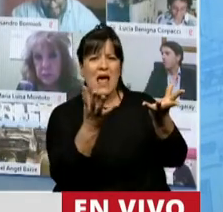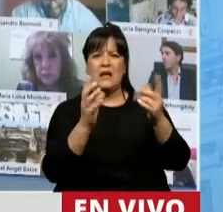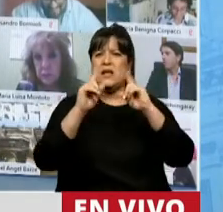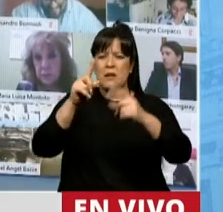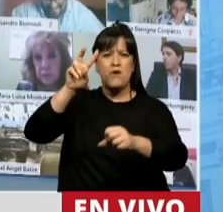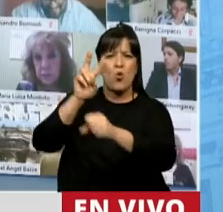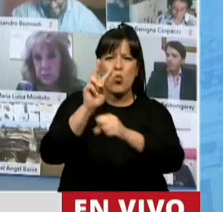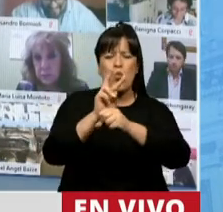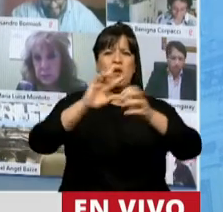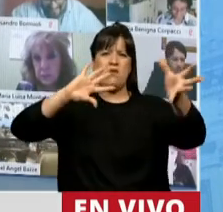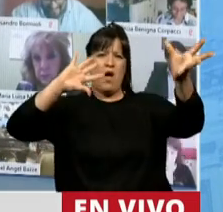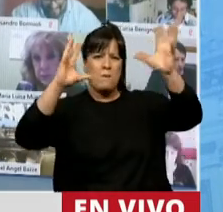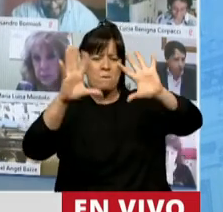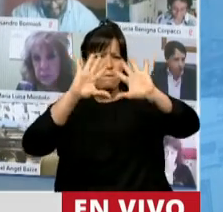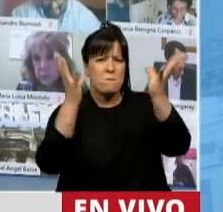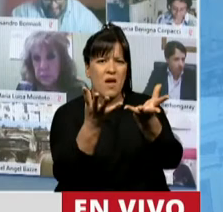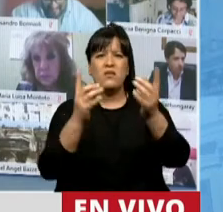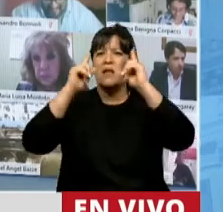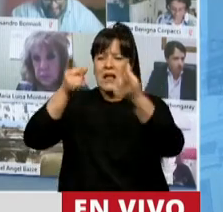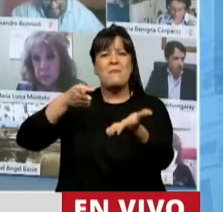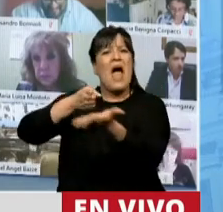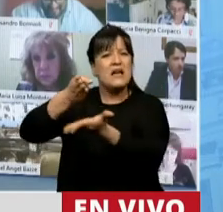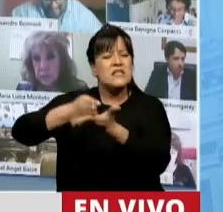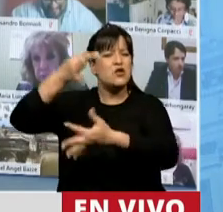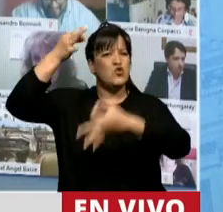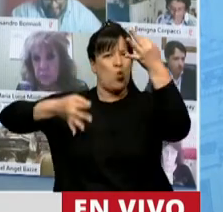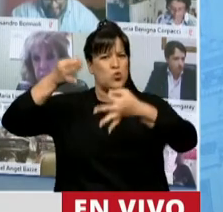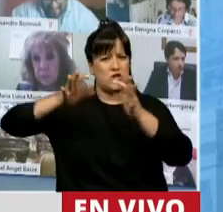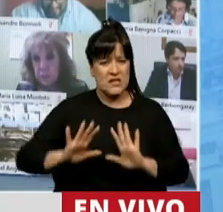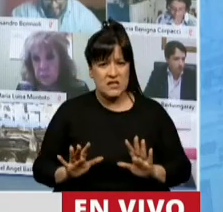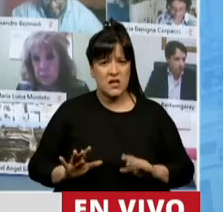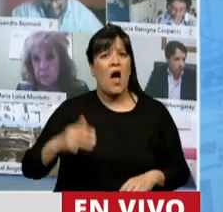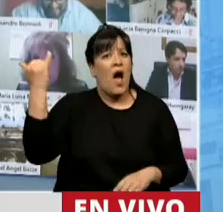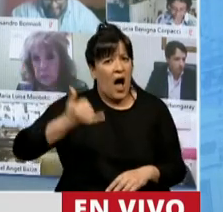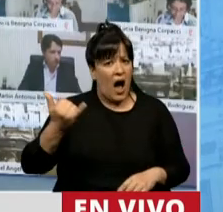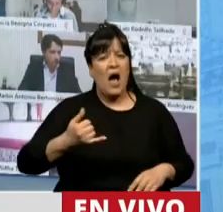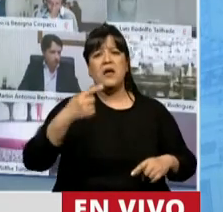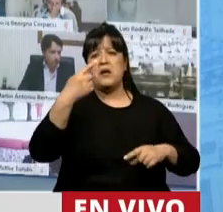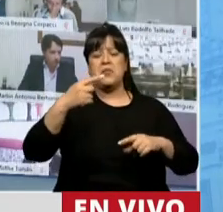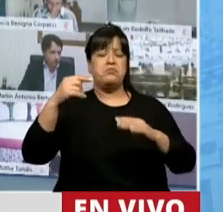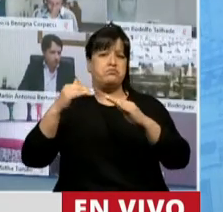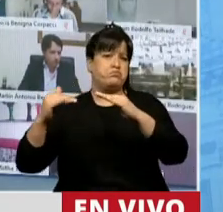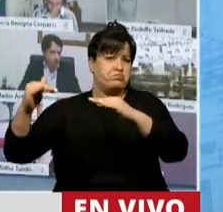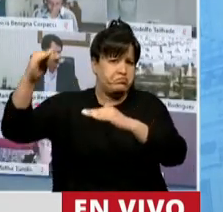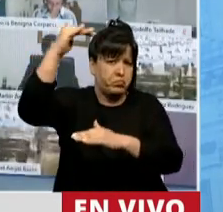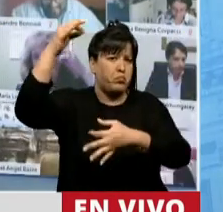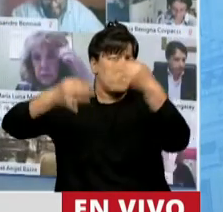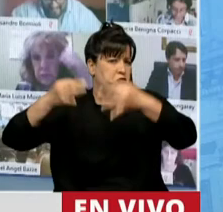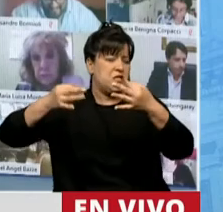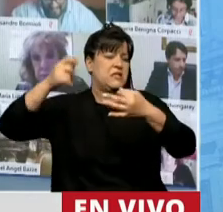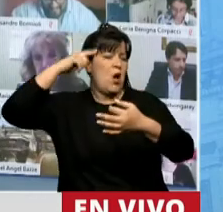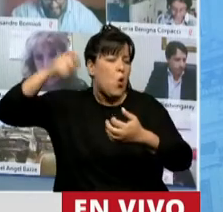protección ambiental y de acceso a la justicia en los diferentes órdenes y niveles. Y dicho esto,